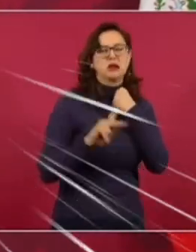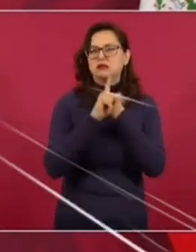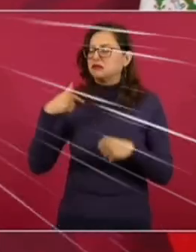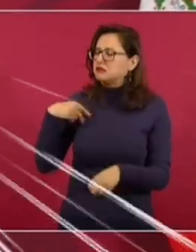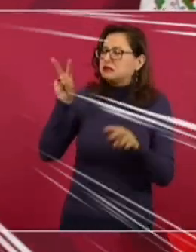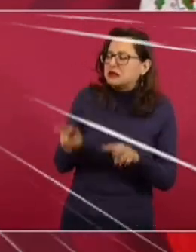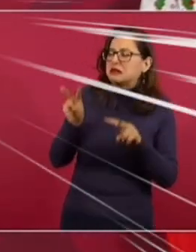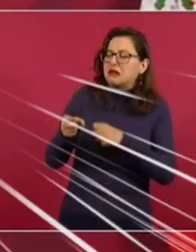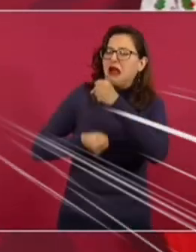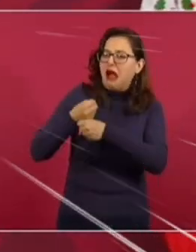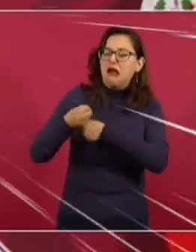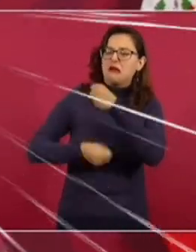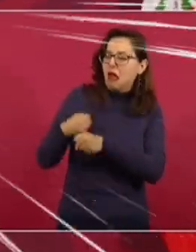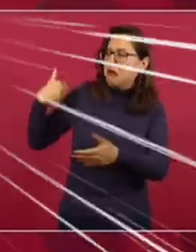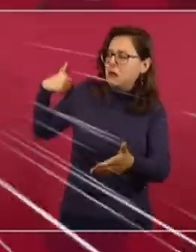es así.